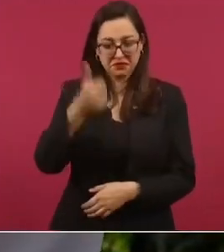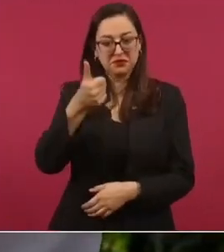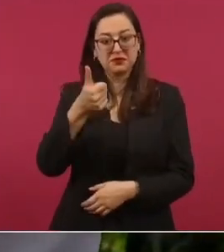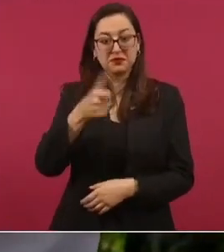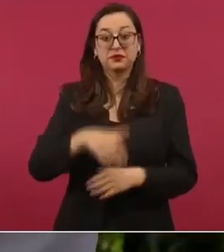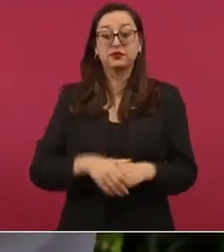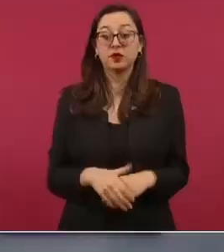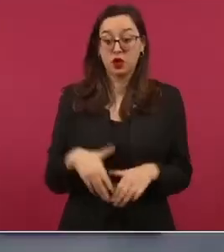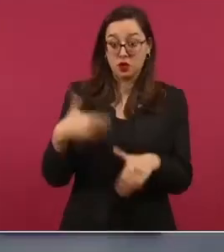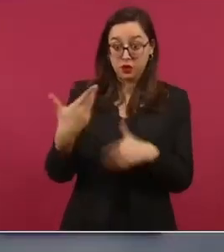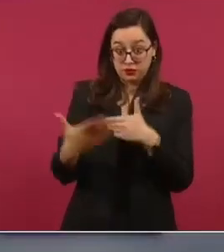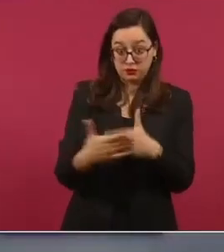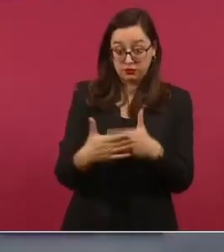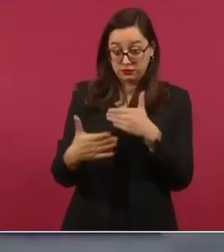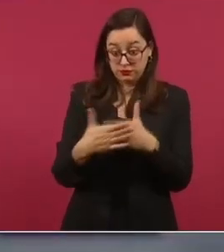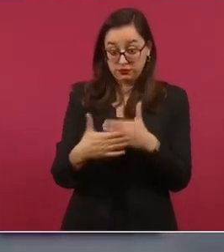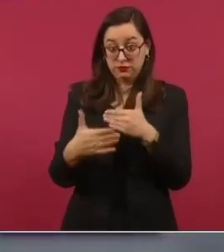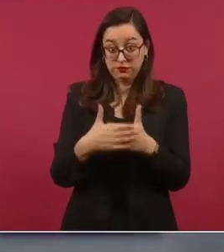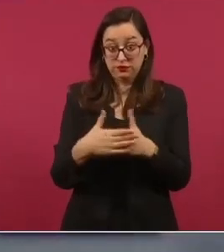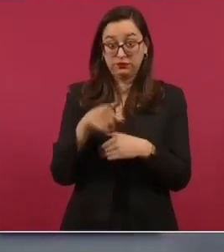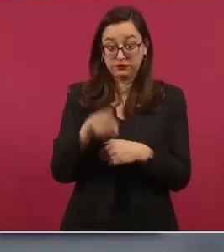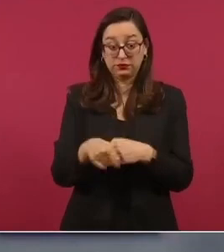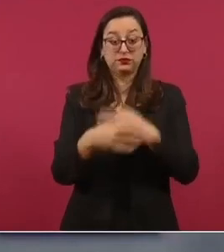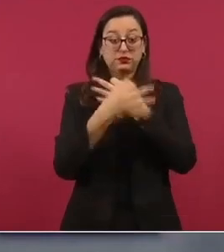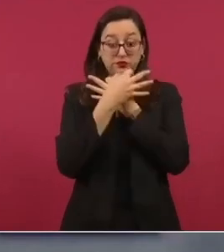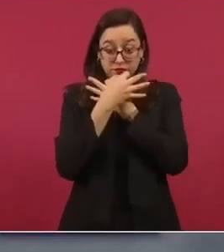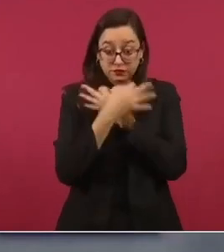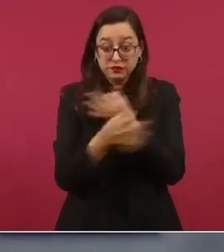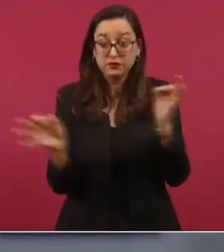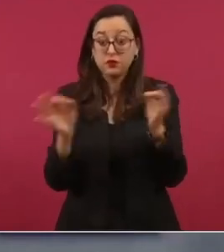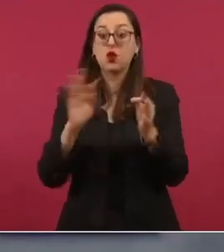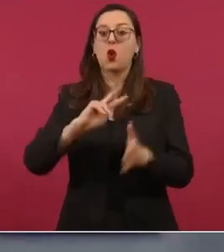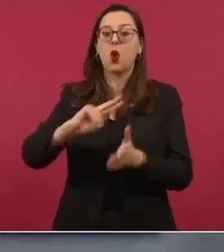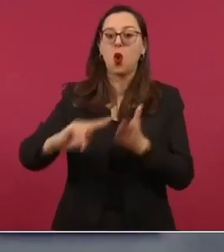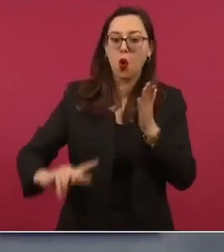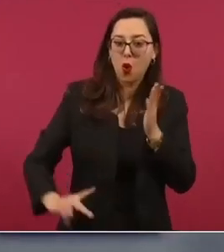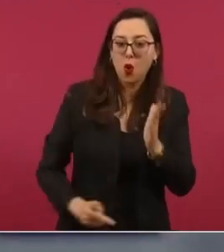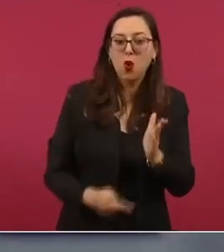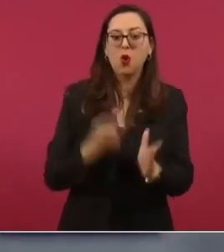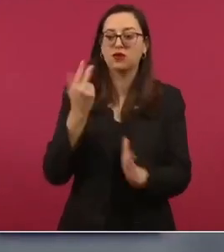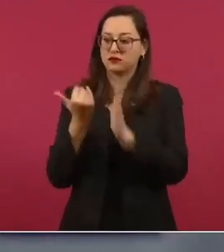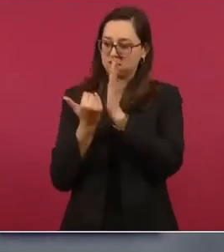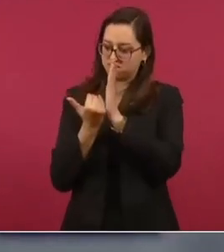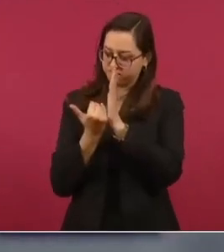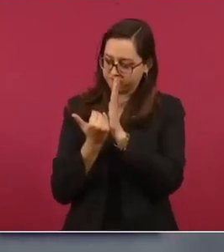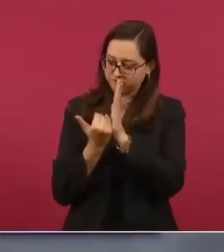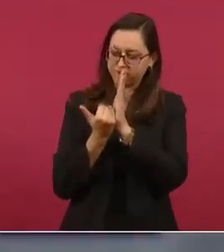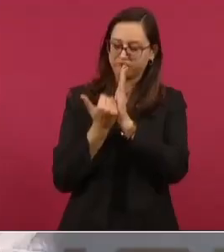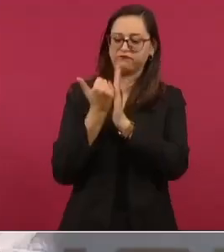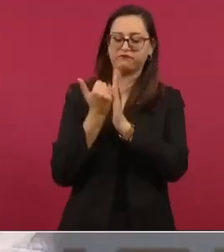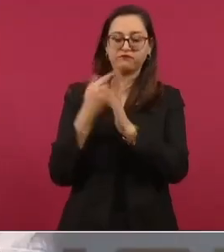se anunciará el aumento al salario mínimo para el año próximo